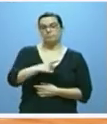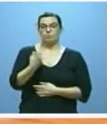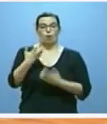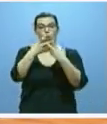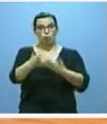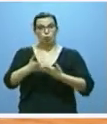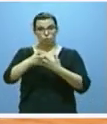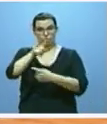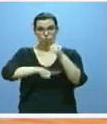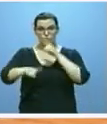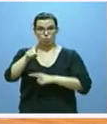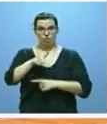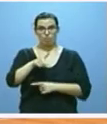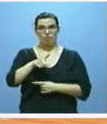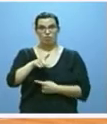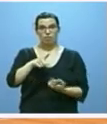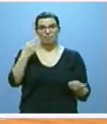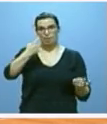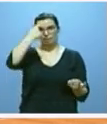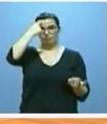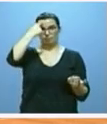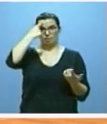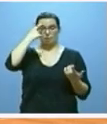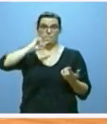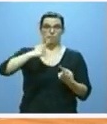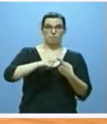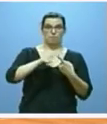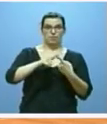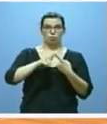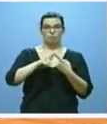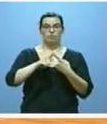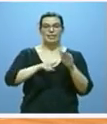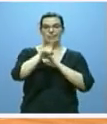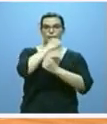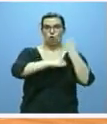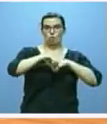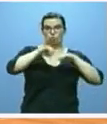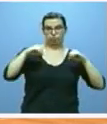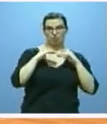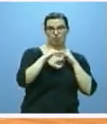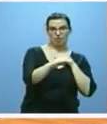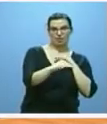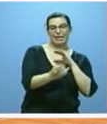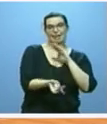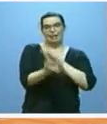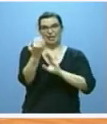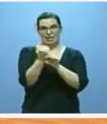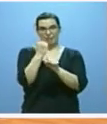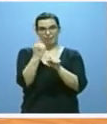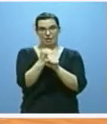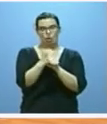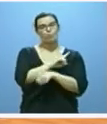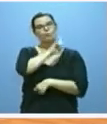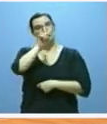contra este problema tienen tanto la consolidación de un periodo estable de crecimiento económico y de creación de empleo como